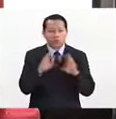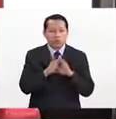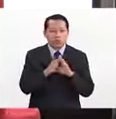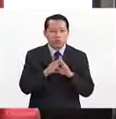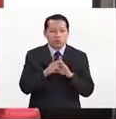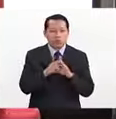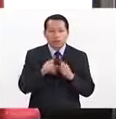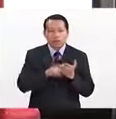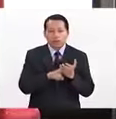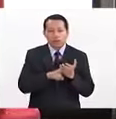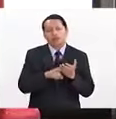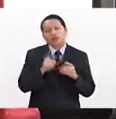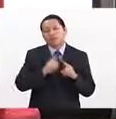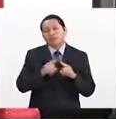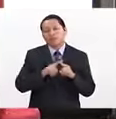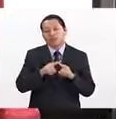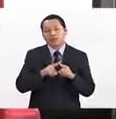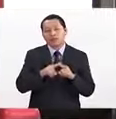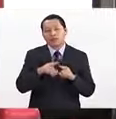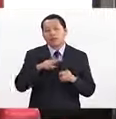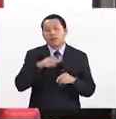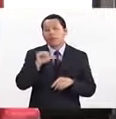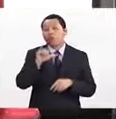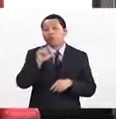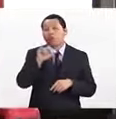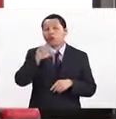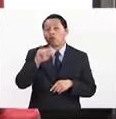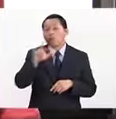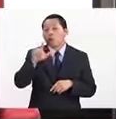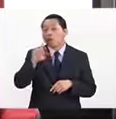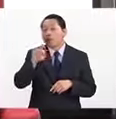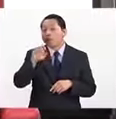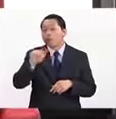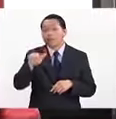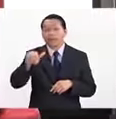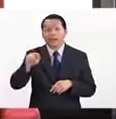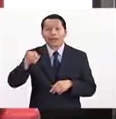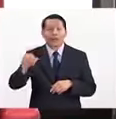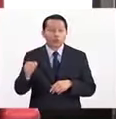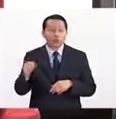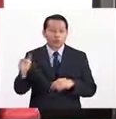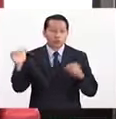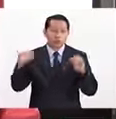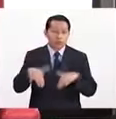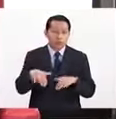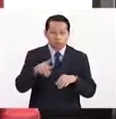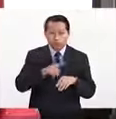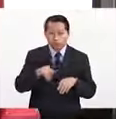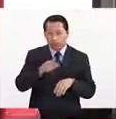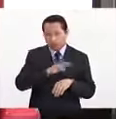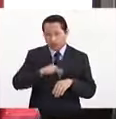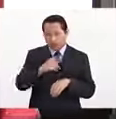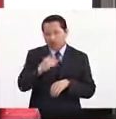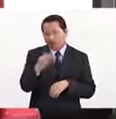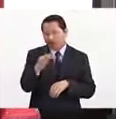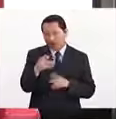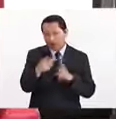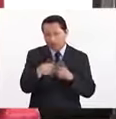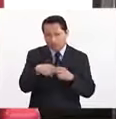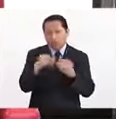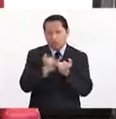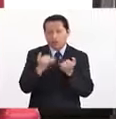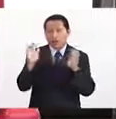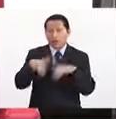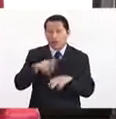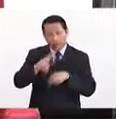campus profesional de Adolfo López Mateos, ahí se presenta la expo profesiográfica en los primeros días de febrero. Ahí